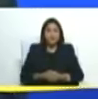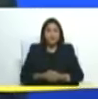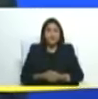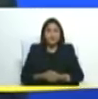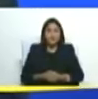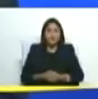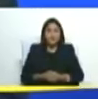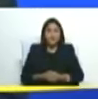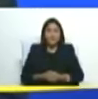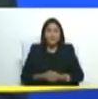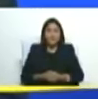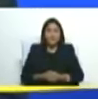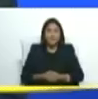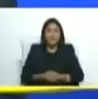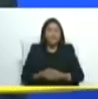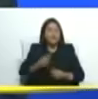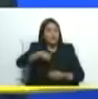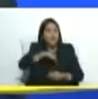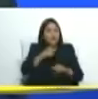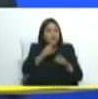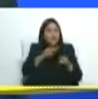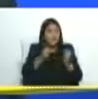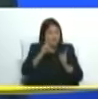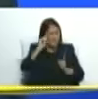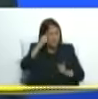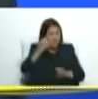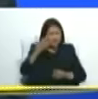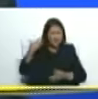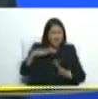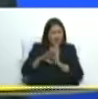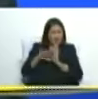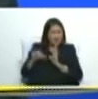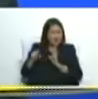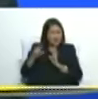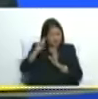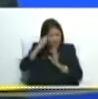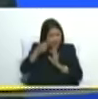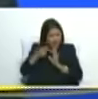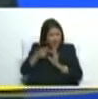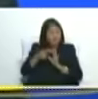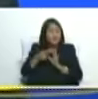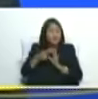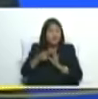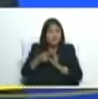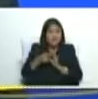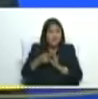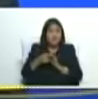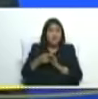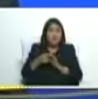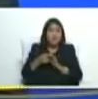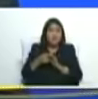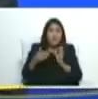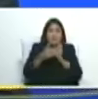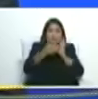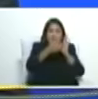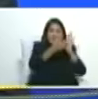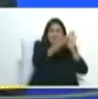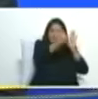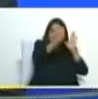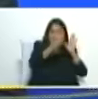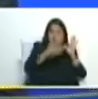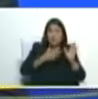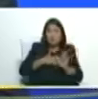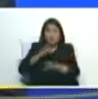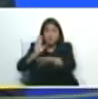Así lo dijimos ¿se acuerda cuando la constituyente salieron a tirotearla cuando hice el